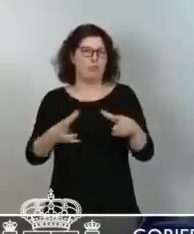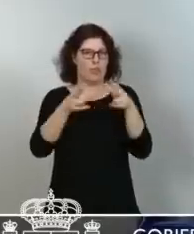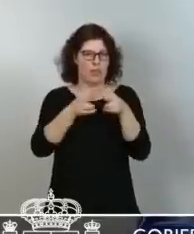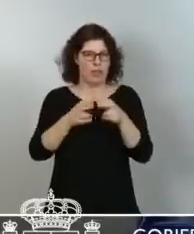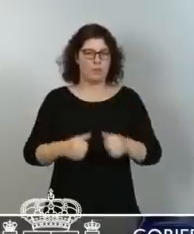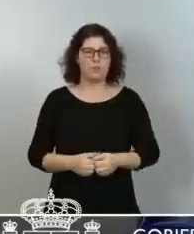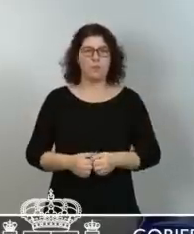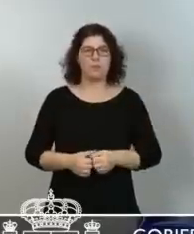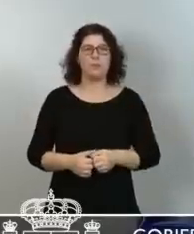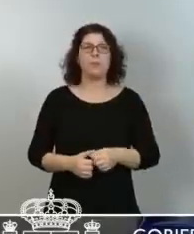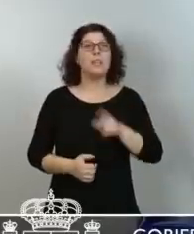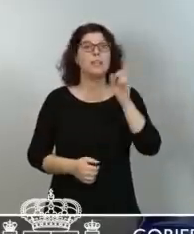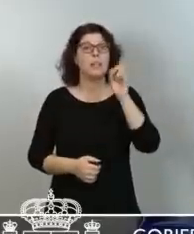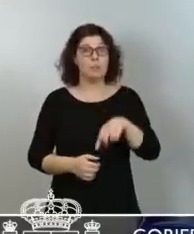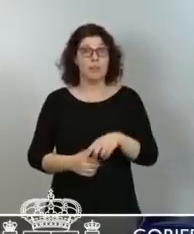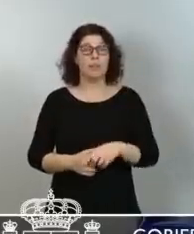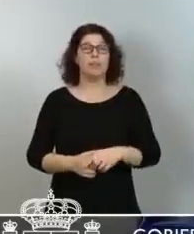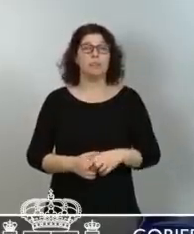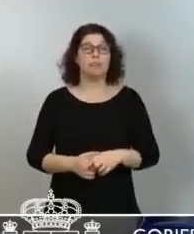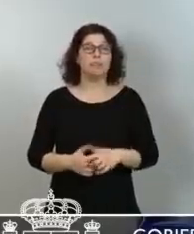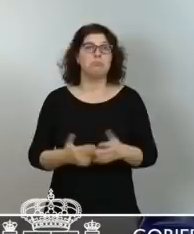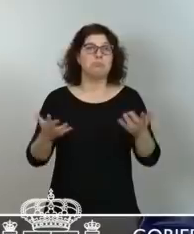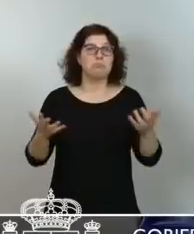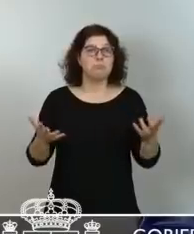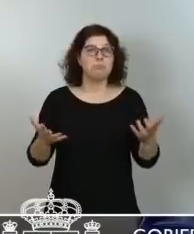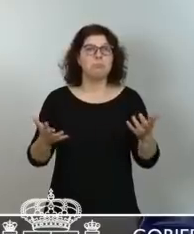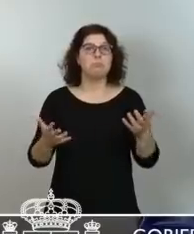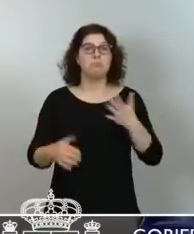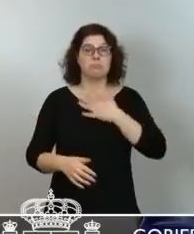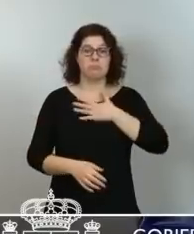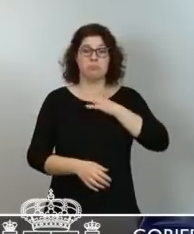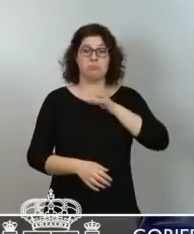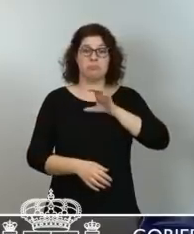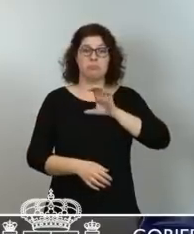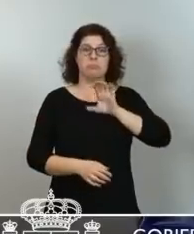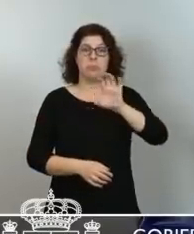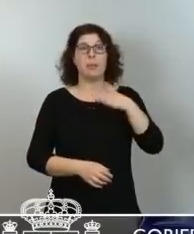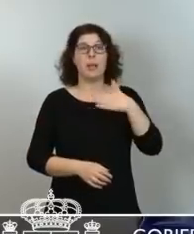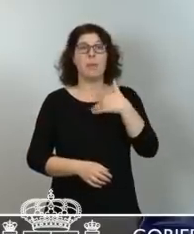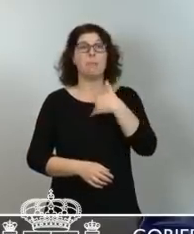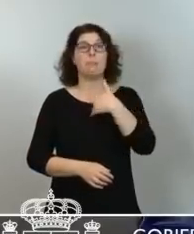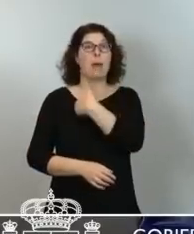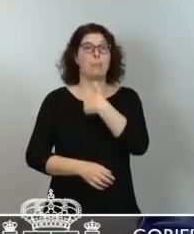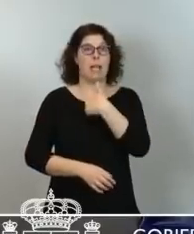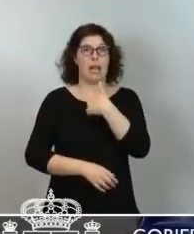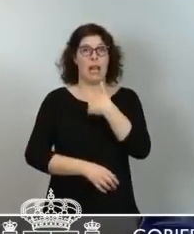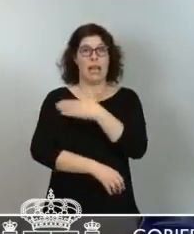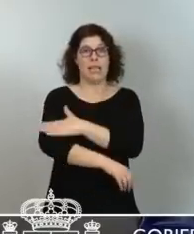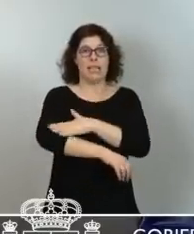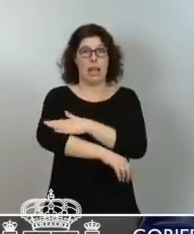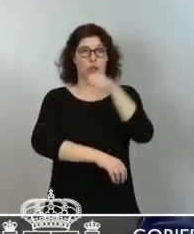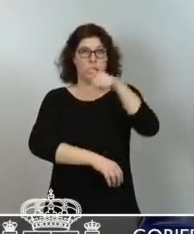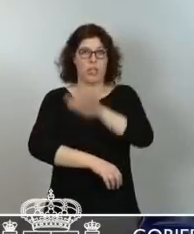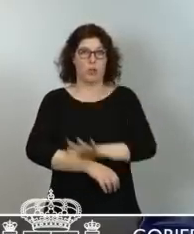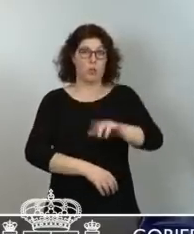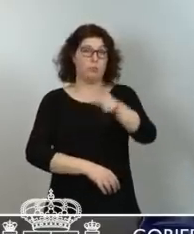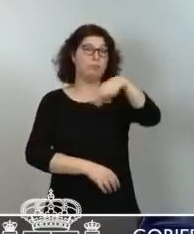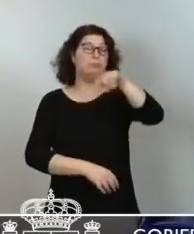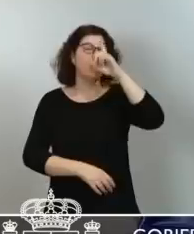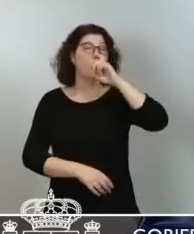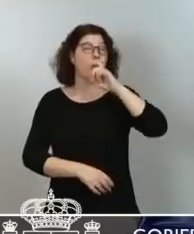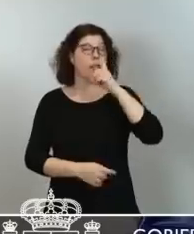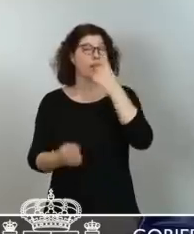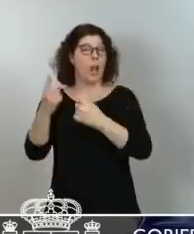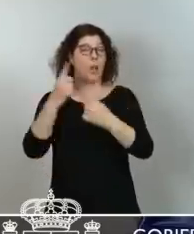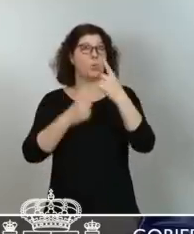eso redefine el papel de los Estados del Sur. Si recuerdan algunos de ustedes, hace diez años